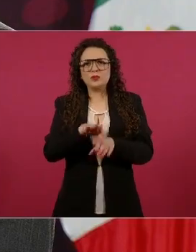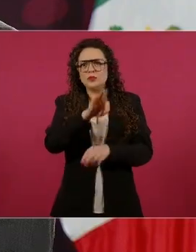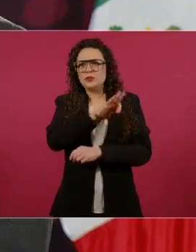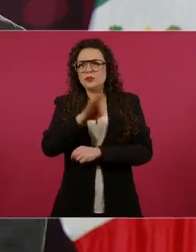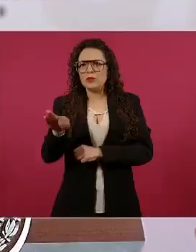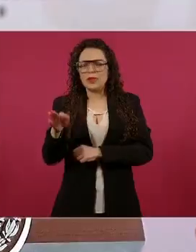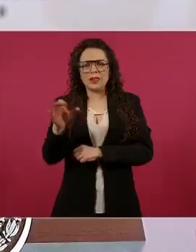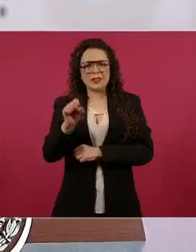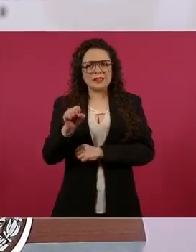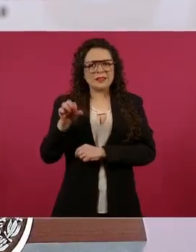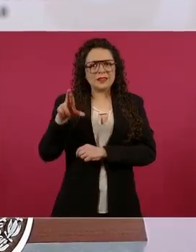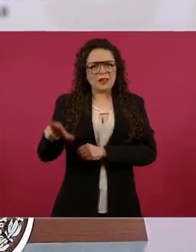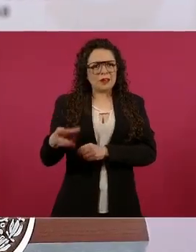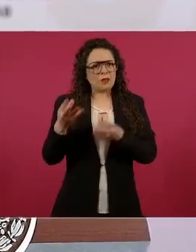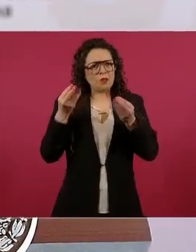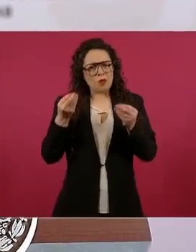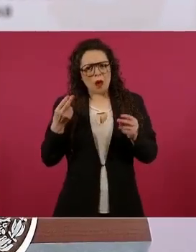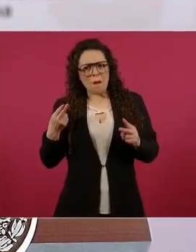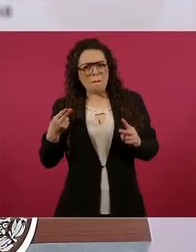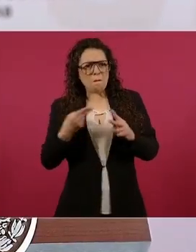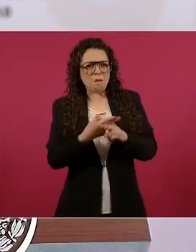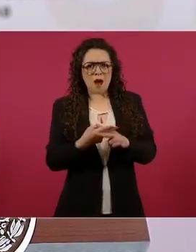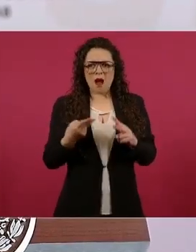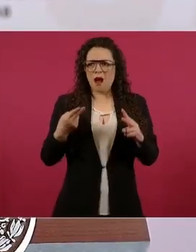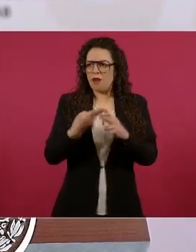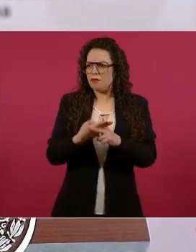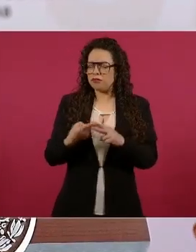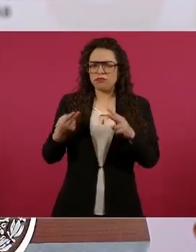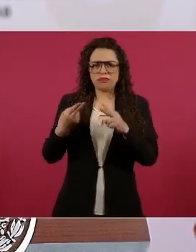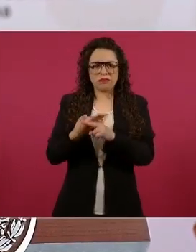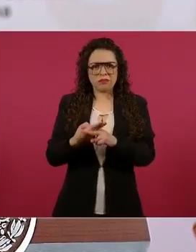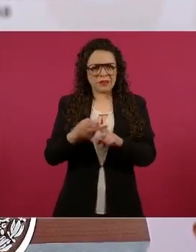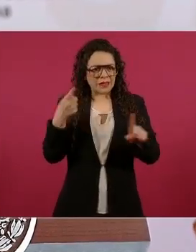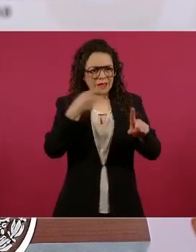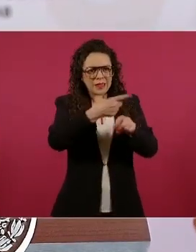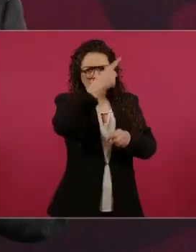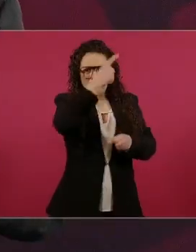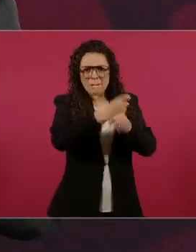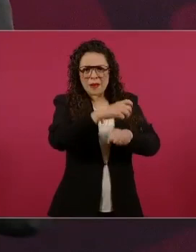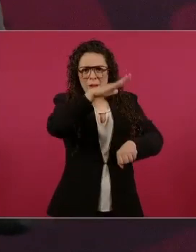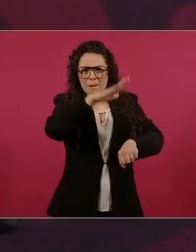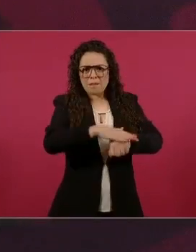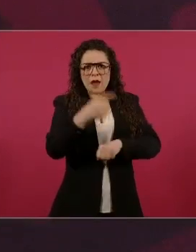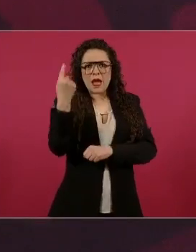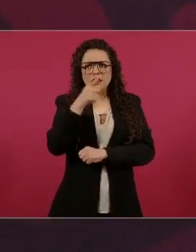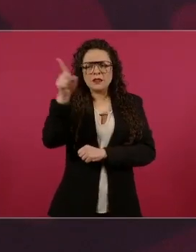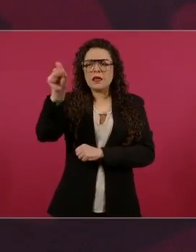Más que en Jalisco, más que en Michoacán, más que en Sinaloa.